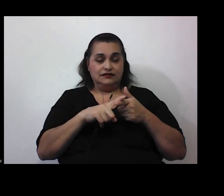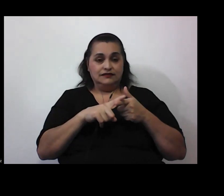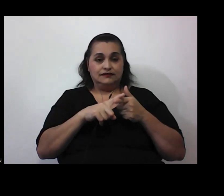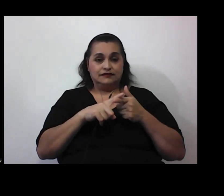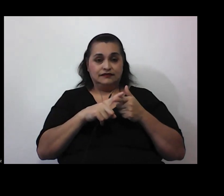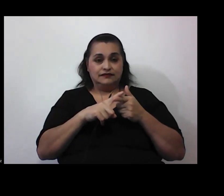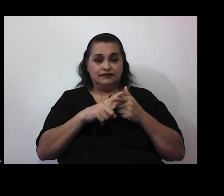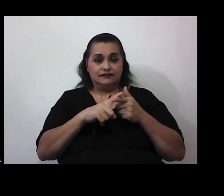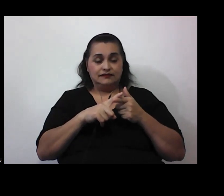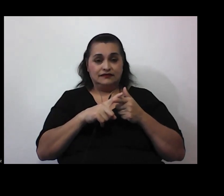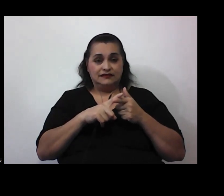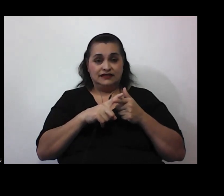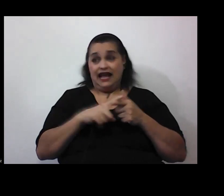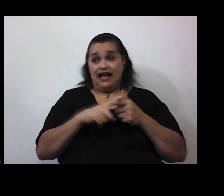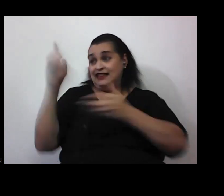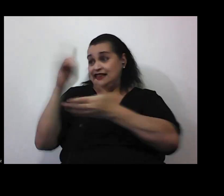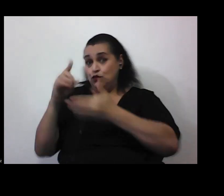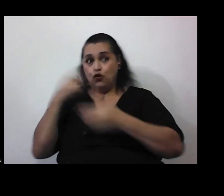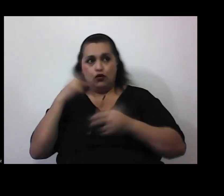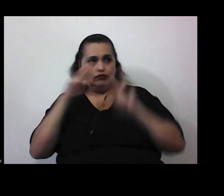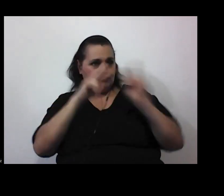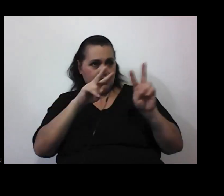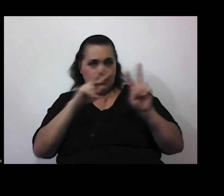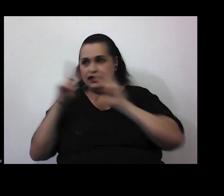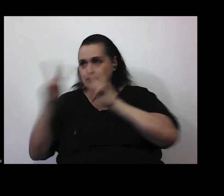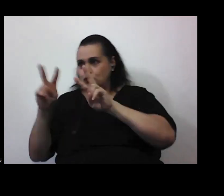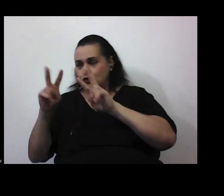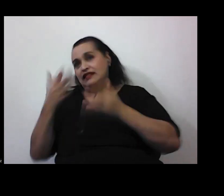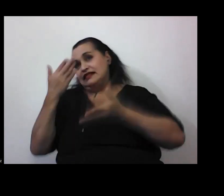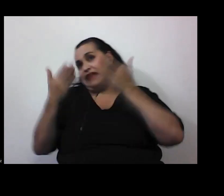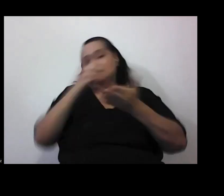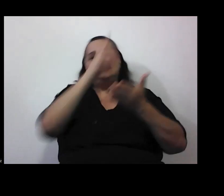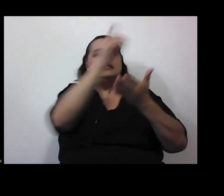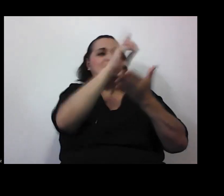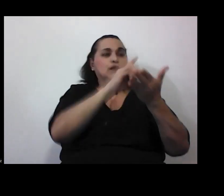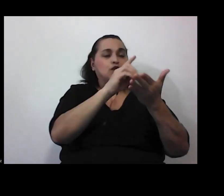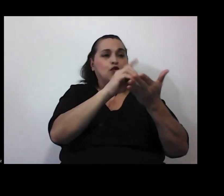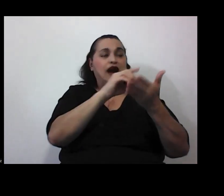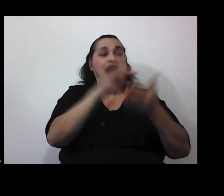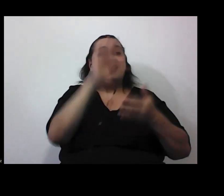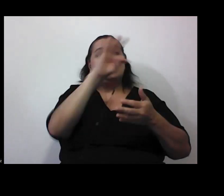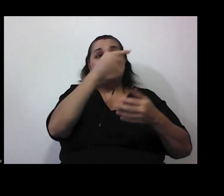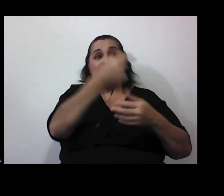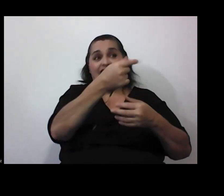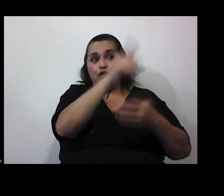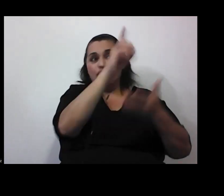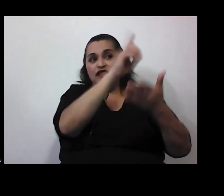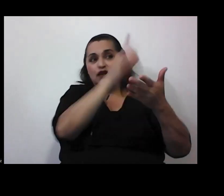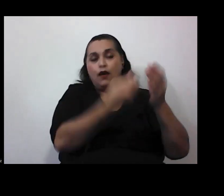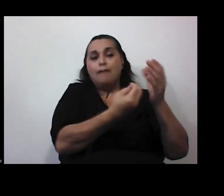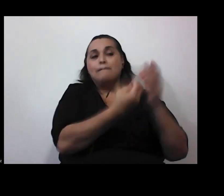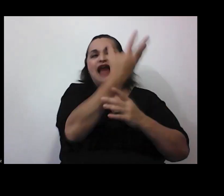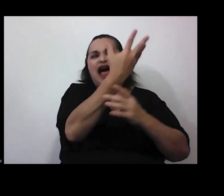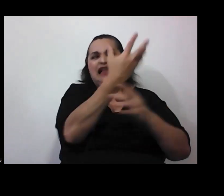por ahí en el dibujo vemos que dibujan unos en el campo de los transgénicos dibujan alguna planta de aspecto